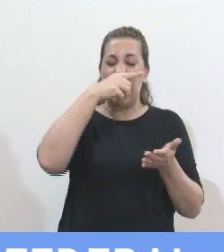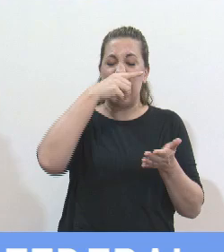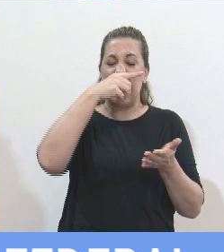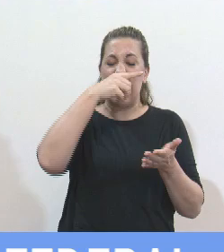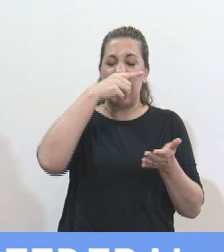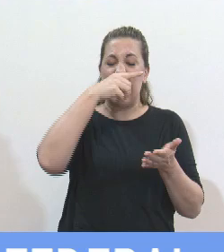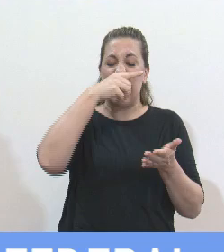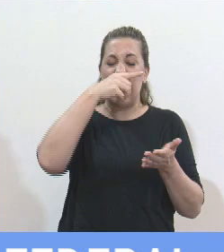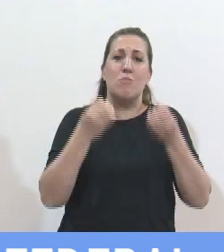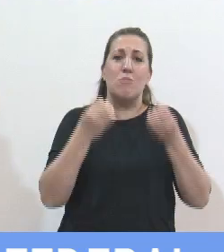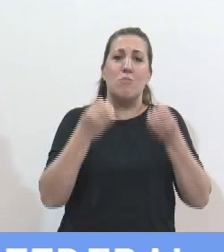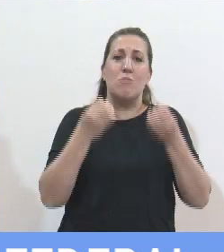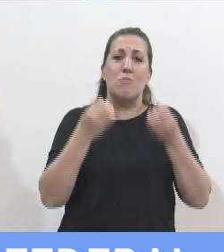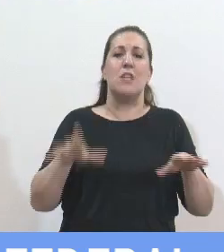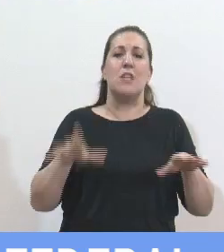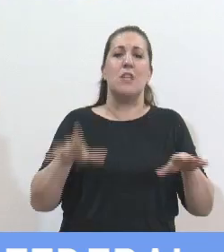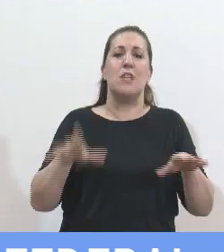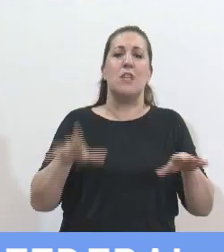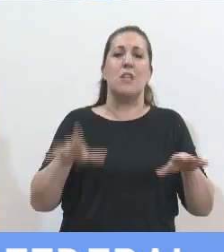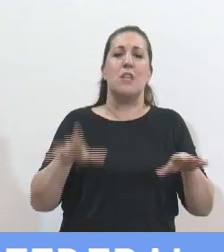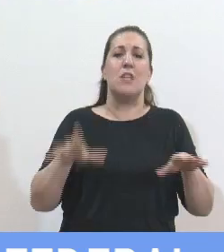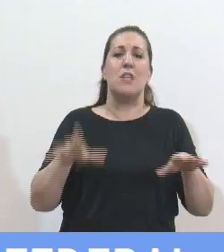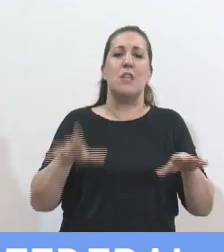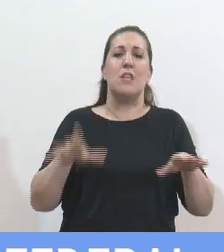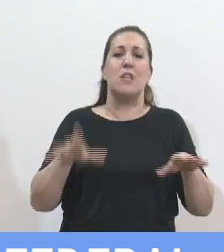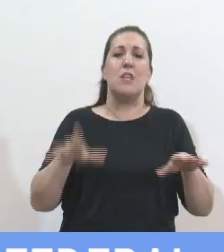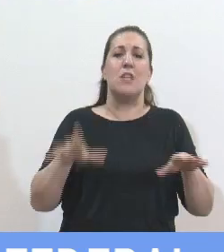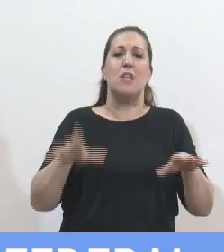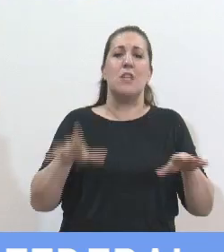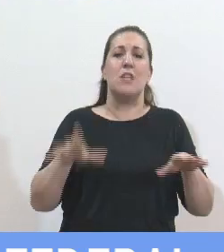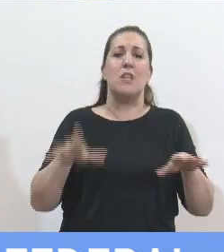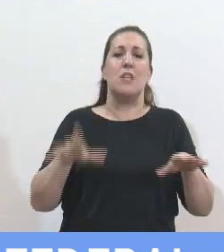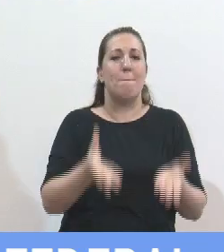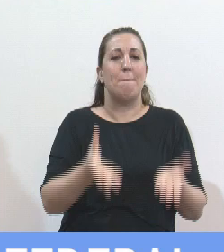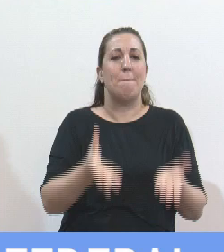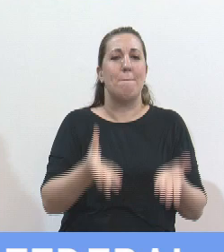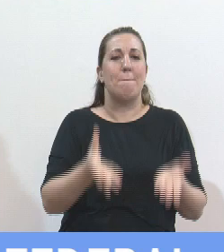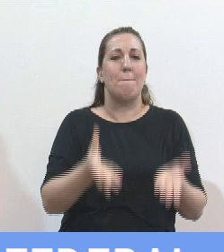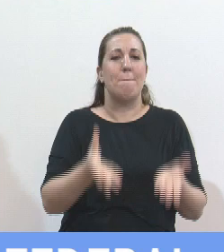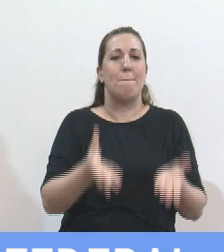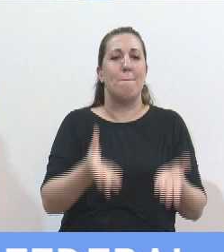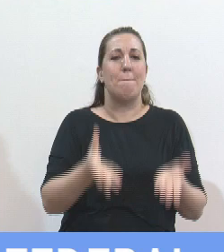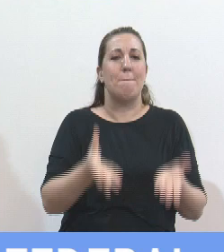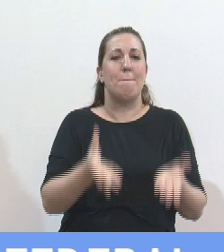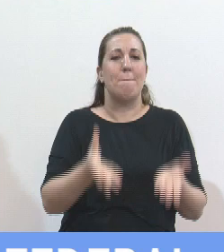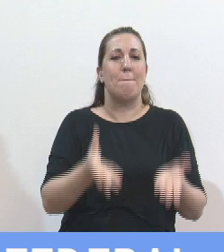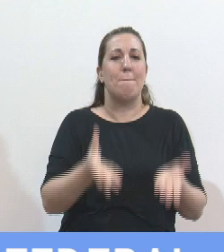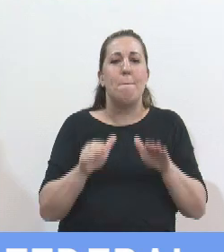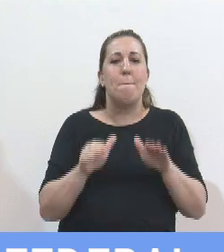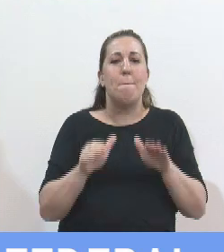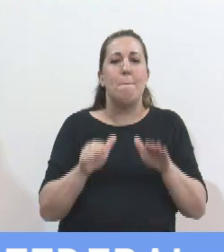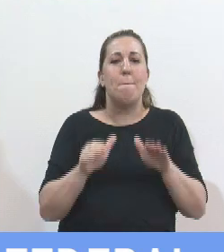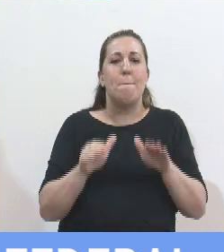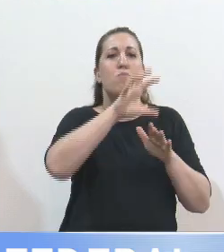la iniciativa procura rediseñar la organización judicial federal y brindar un mejor servicio de acceso a la justicia. Se busca descomprimir la justicia federal en las